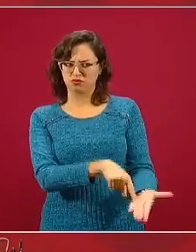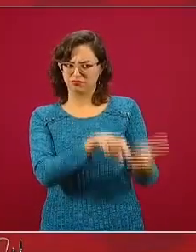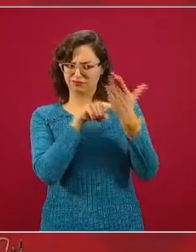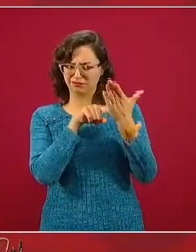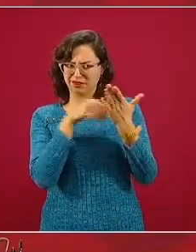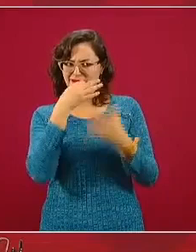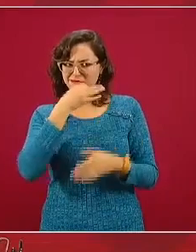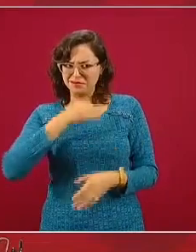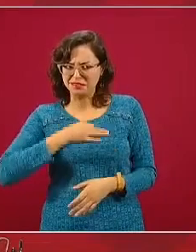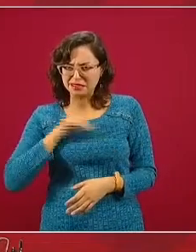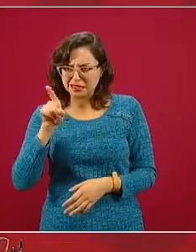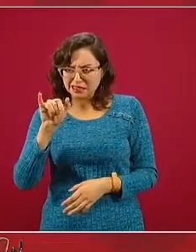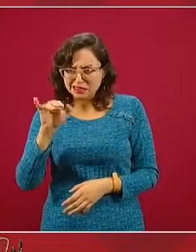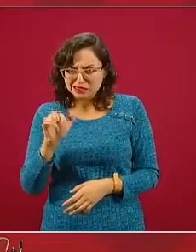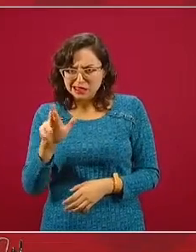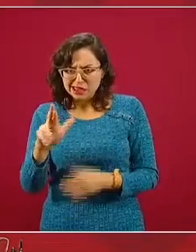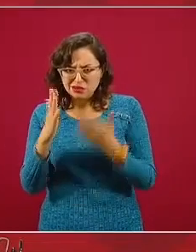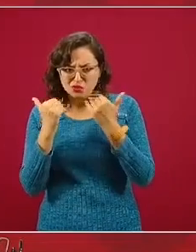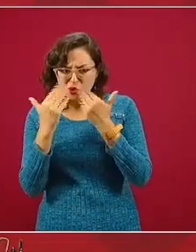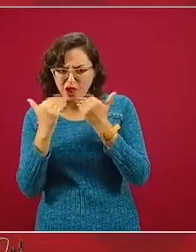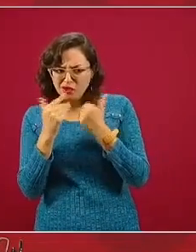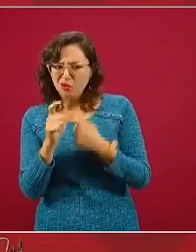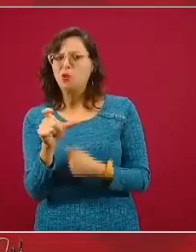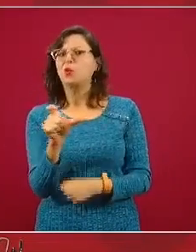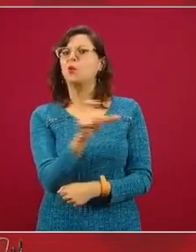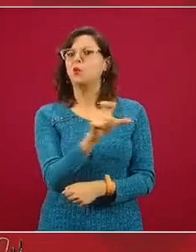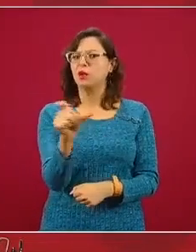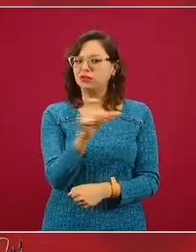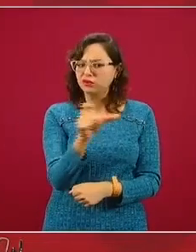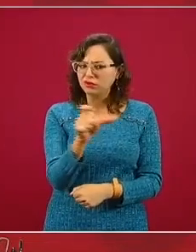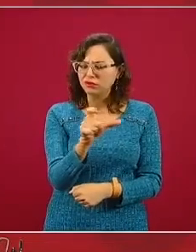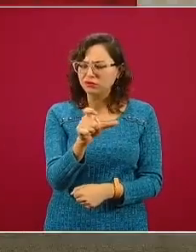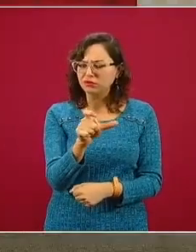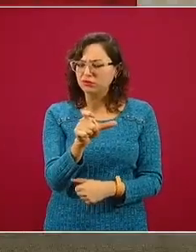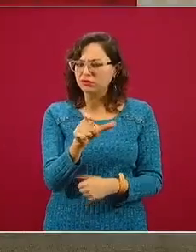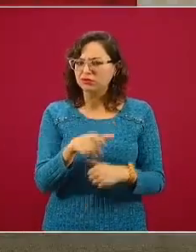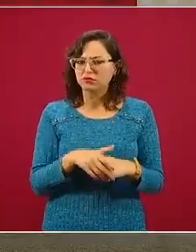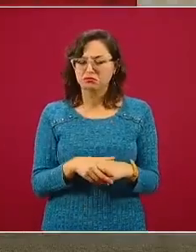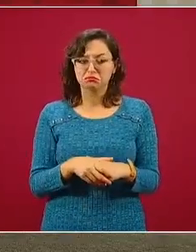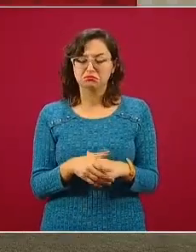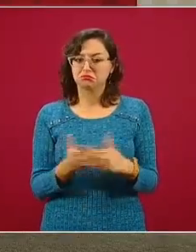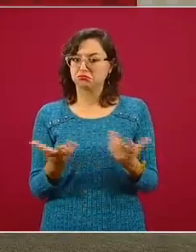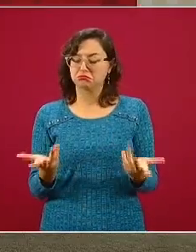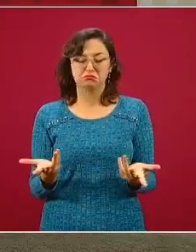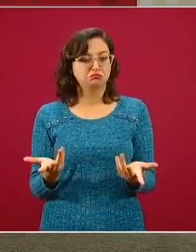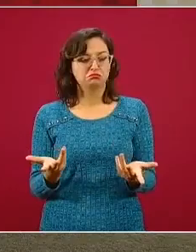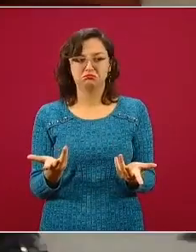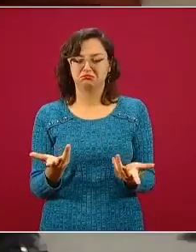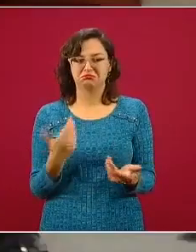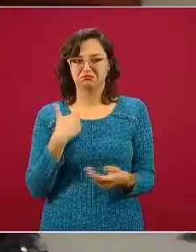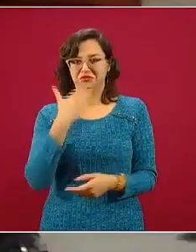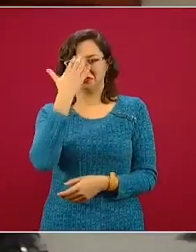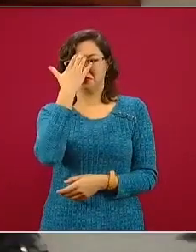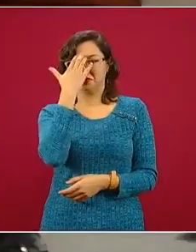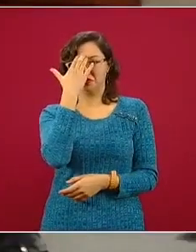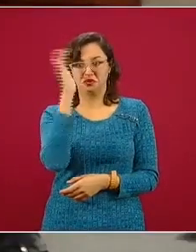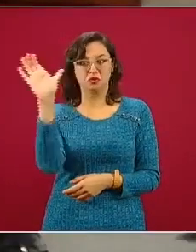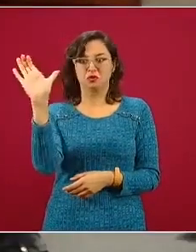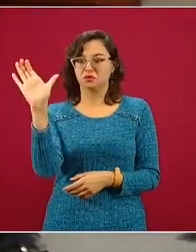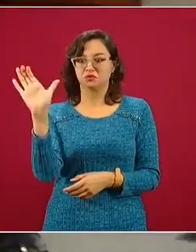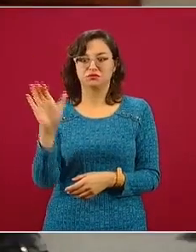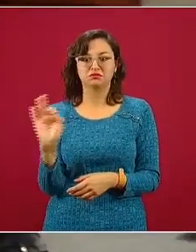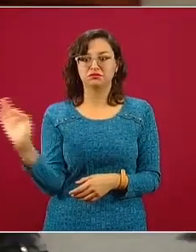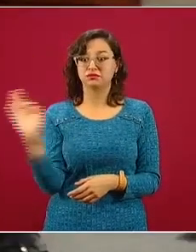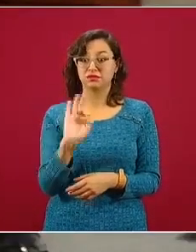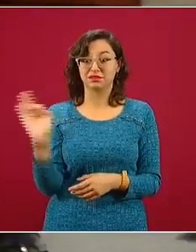sobre la situación específica del INER, no sé de cuándo es este comunicado. Es reciente, bueno, seguramente esta es una situación que se